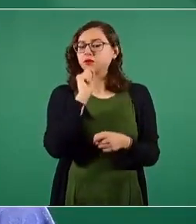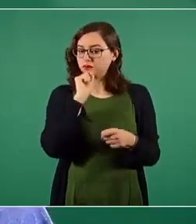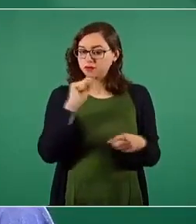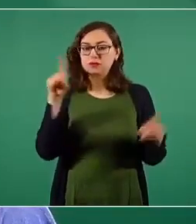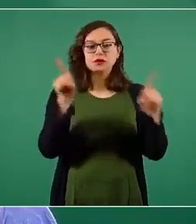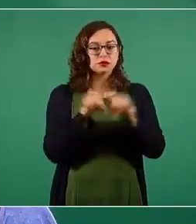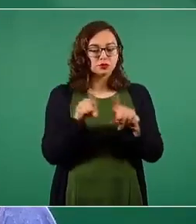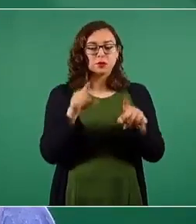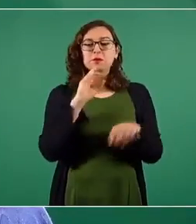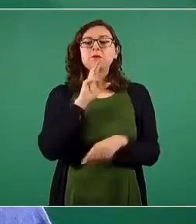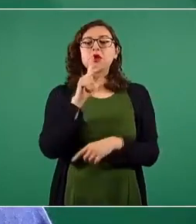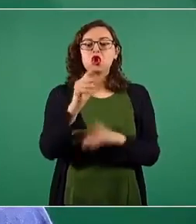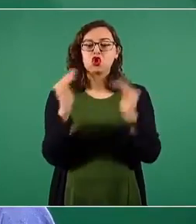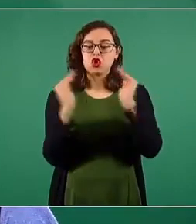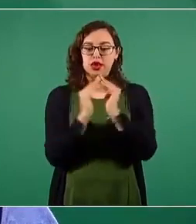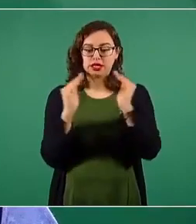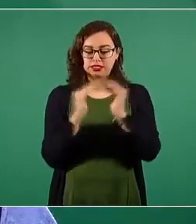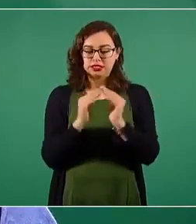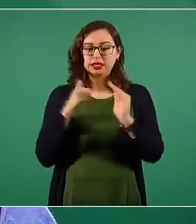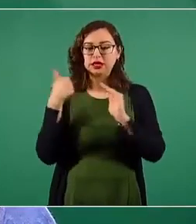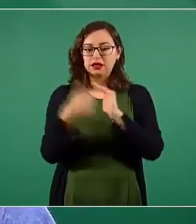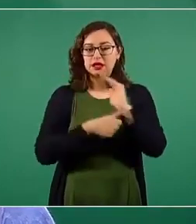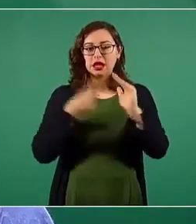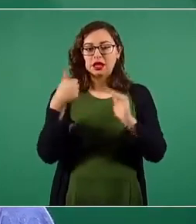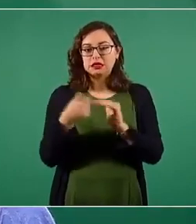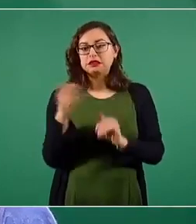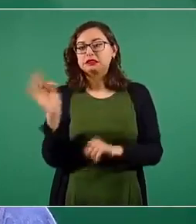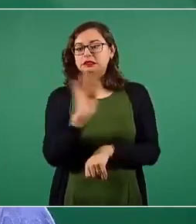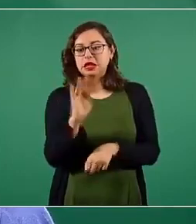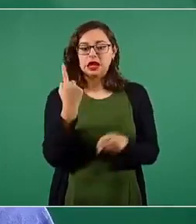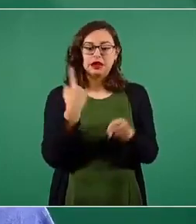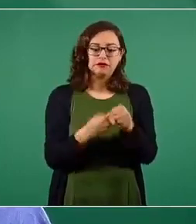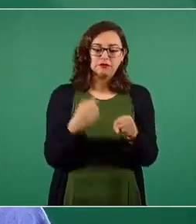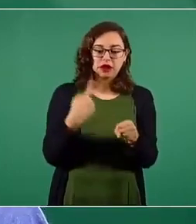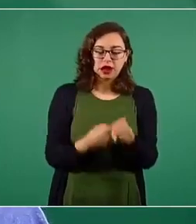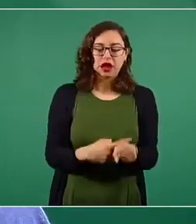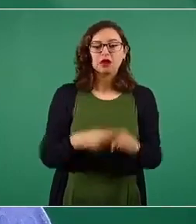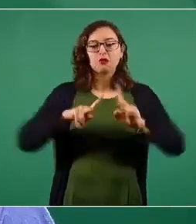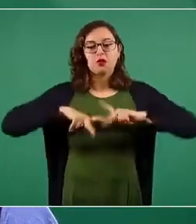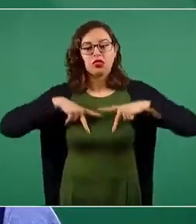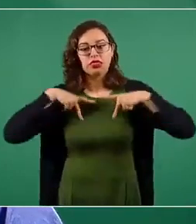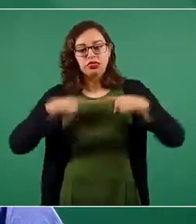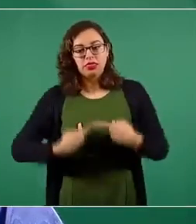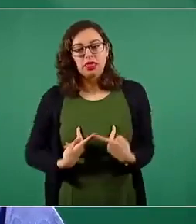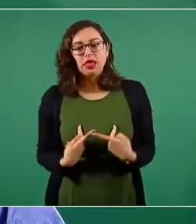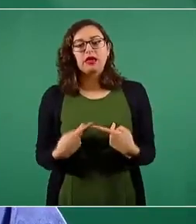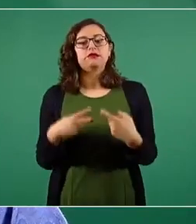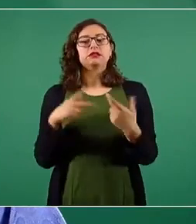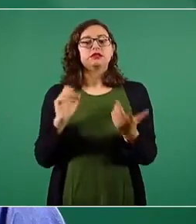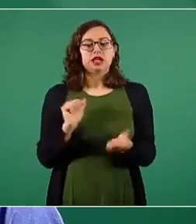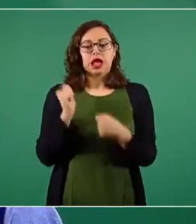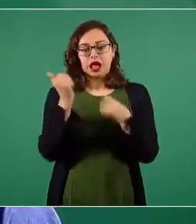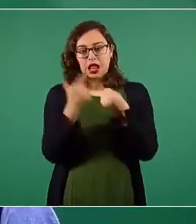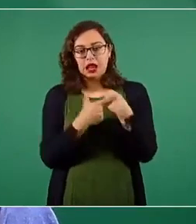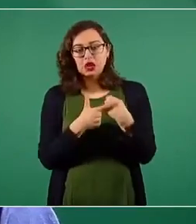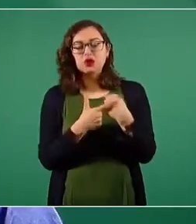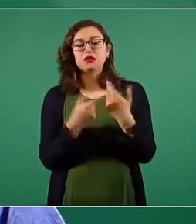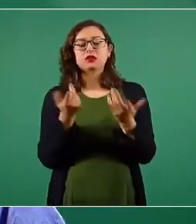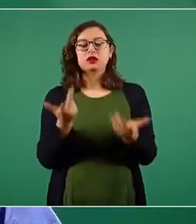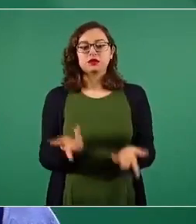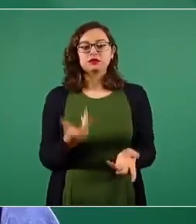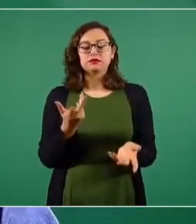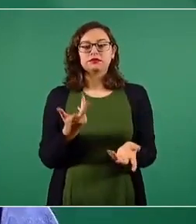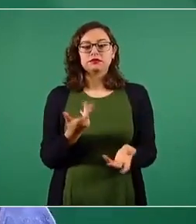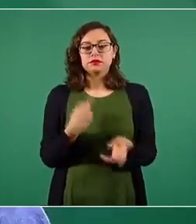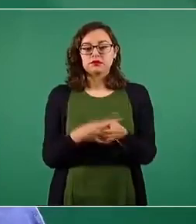domiciliaria si están en condiciones de vulnerabilidad, si tienen por enfermedad, si tienen alguna